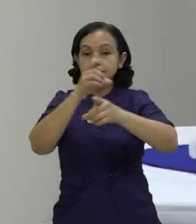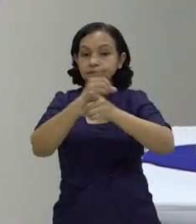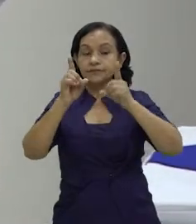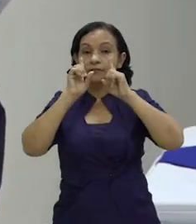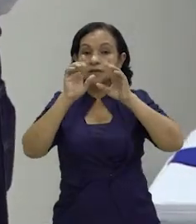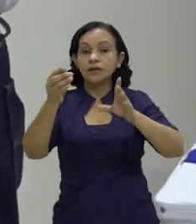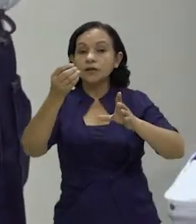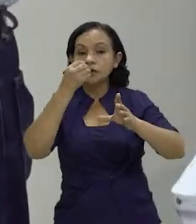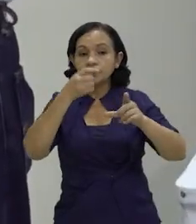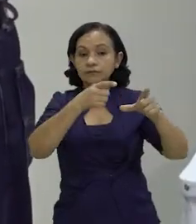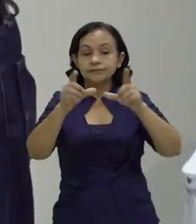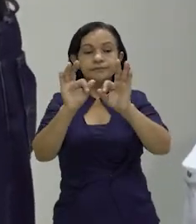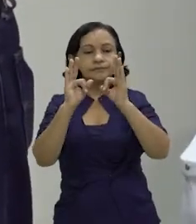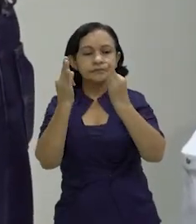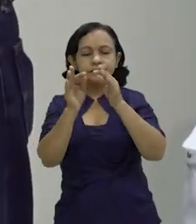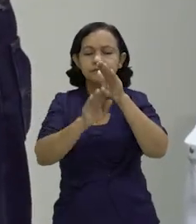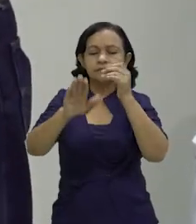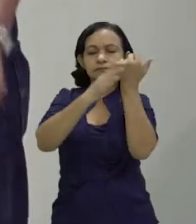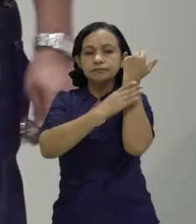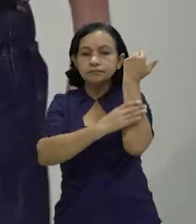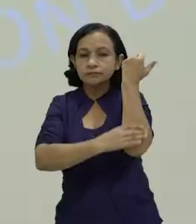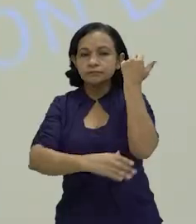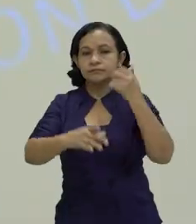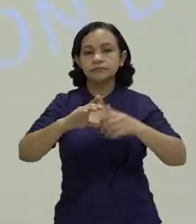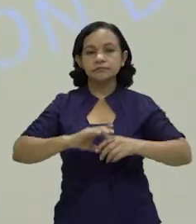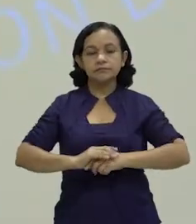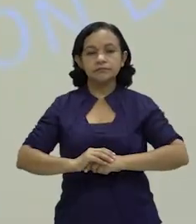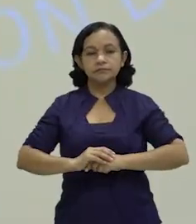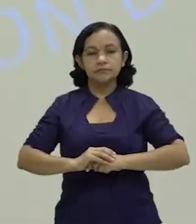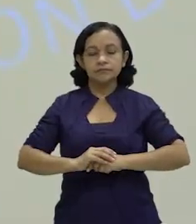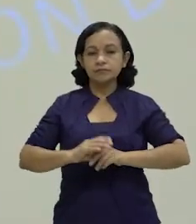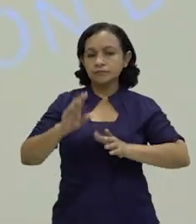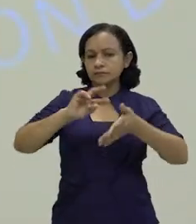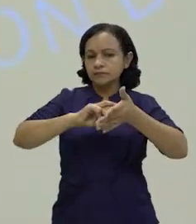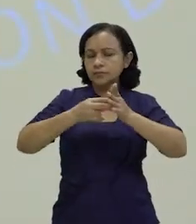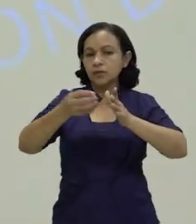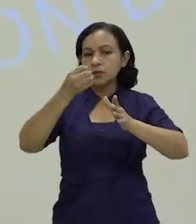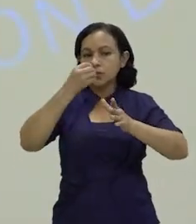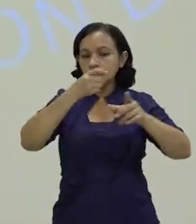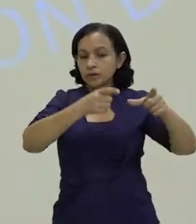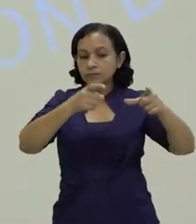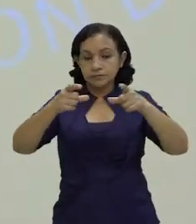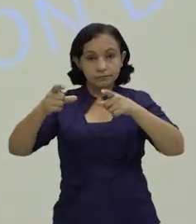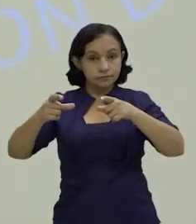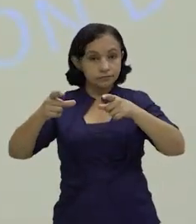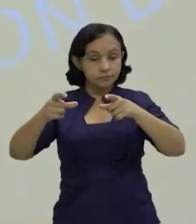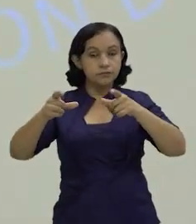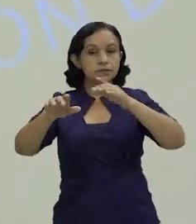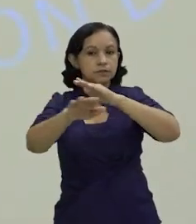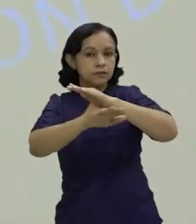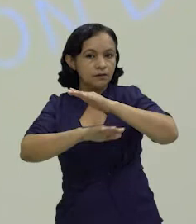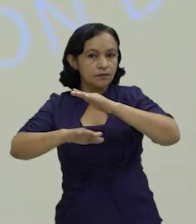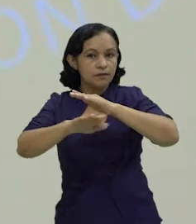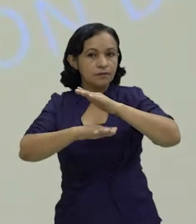de garantizar seguridad alimentaria a las familias más vulnerables. La cuestión alimentaria es